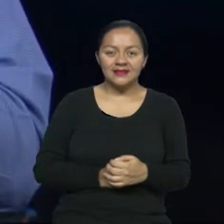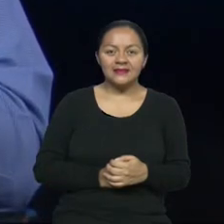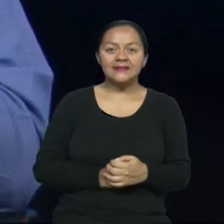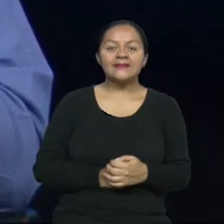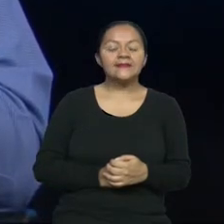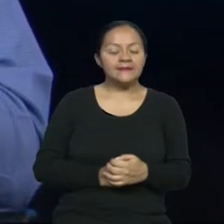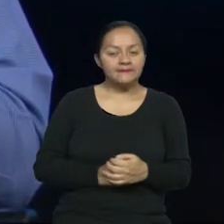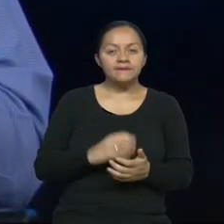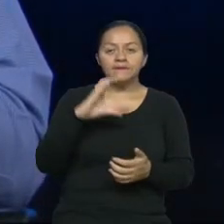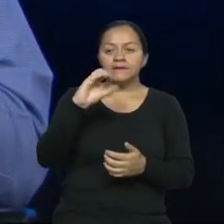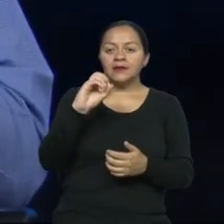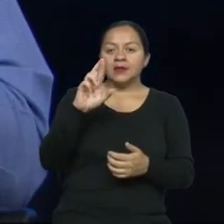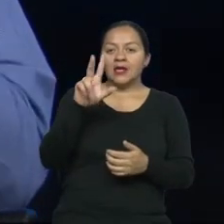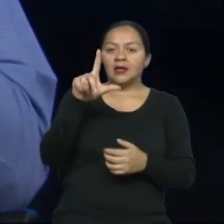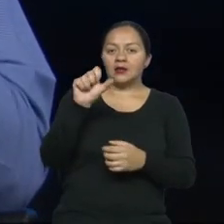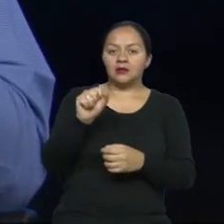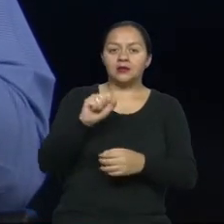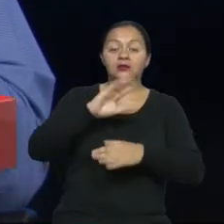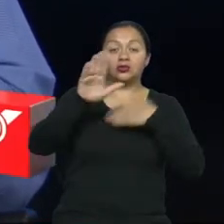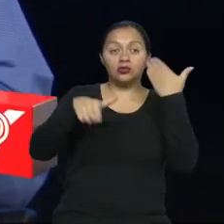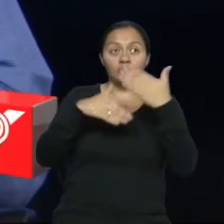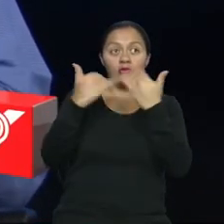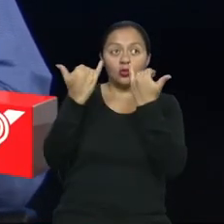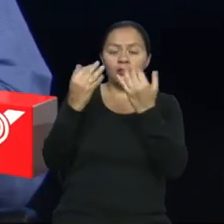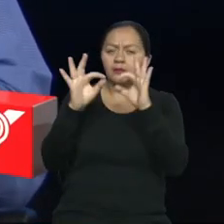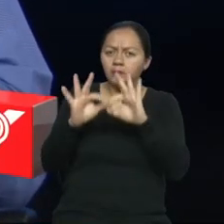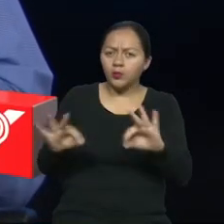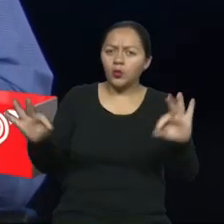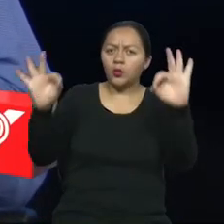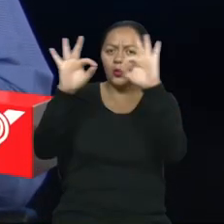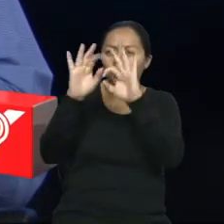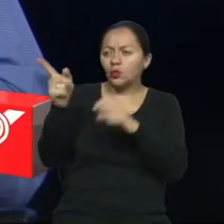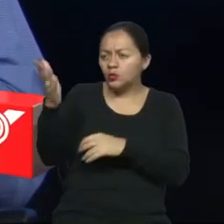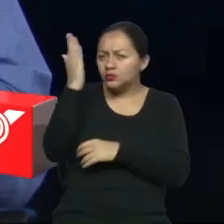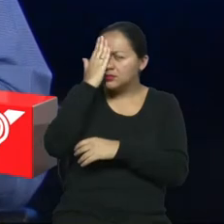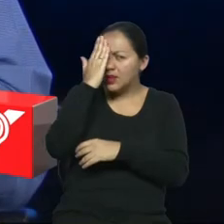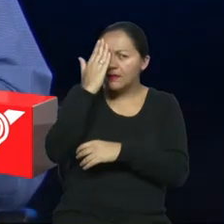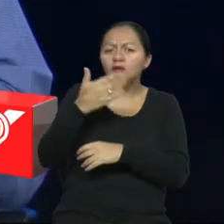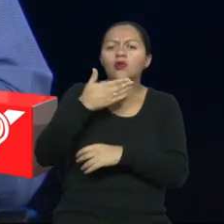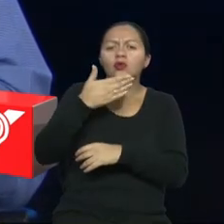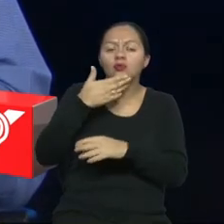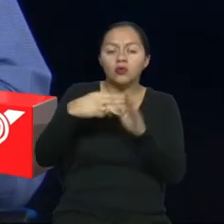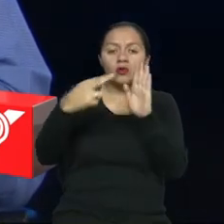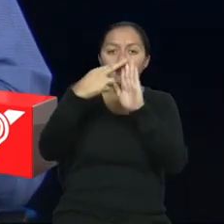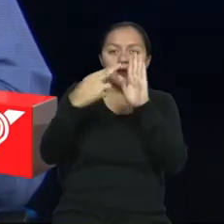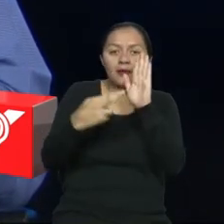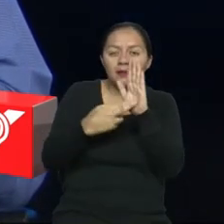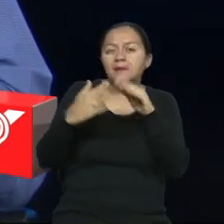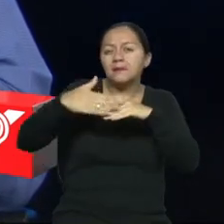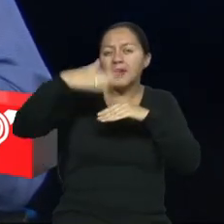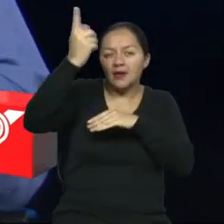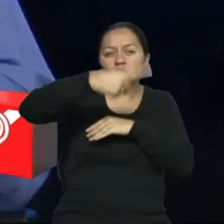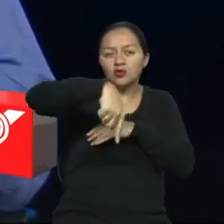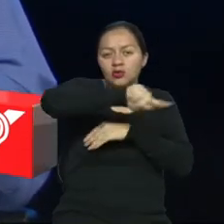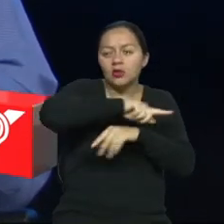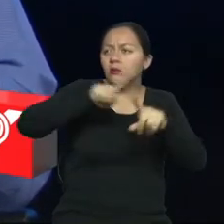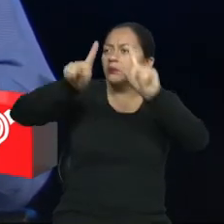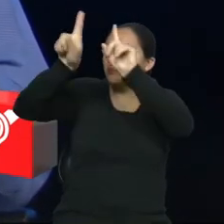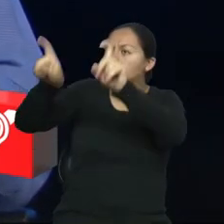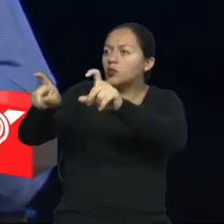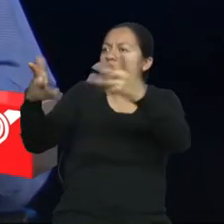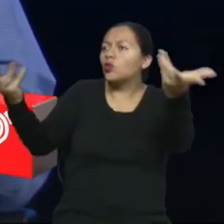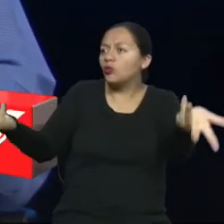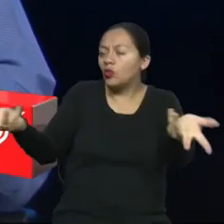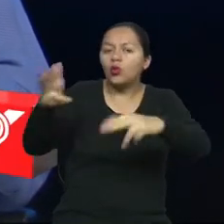Carlos, ¿qué importante es conocer realmente de las normas? La mayor inquietud existe muchas veces es por la